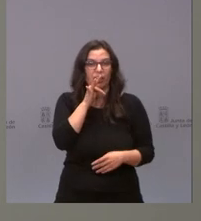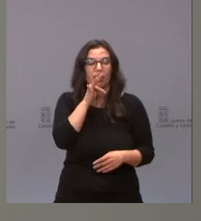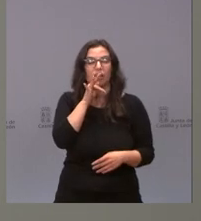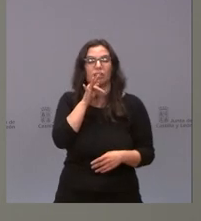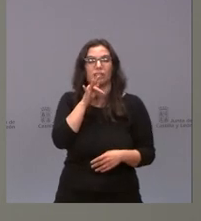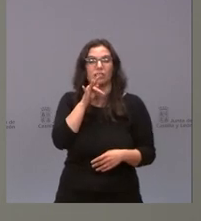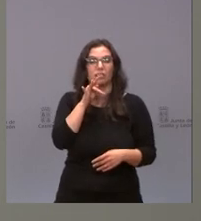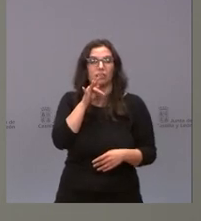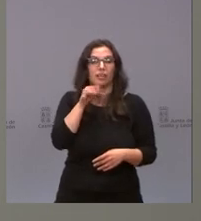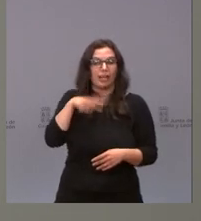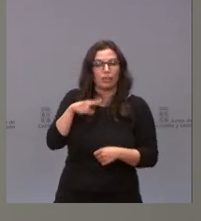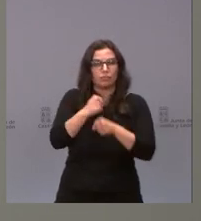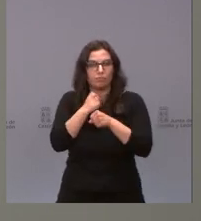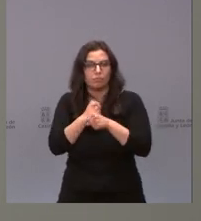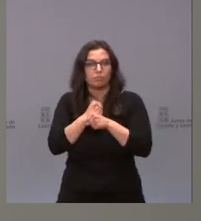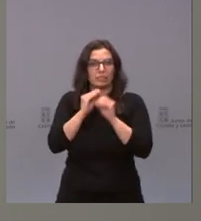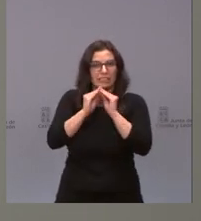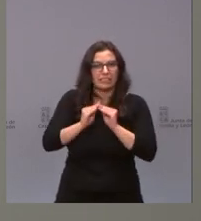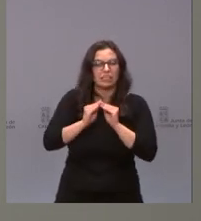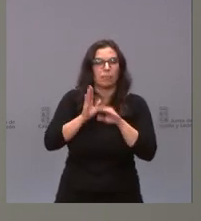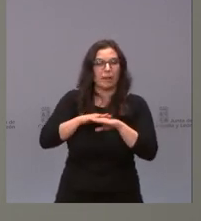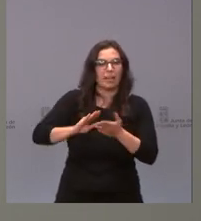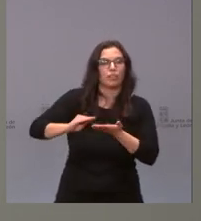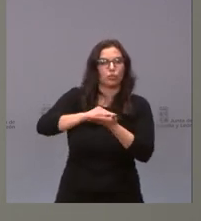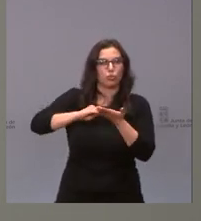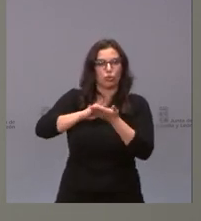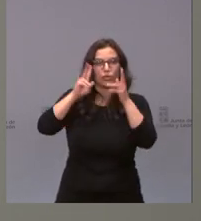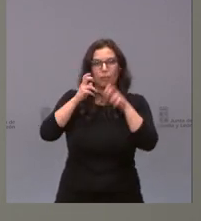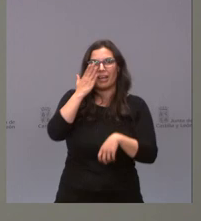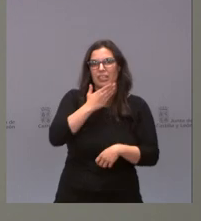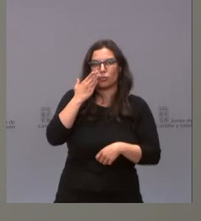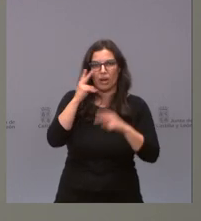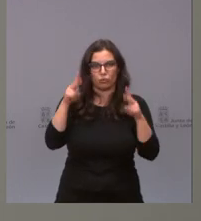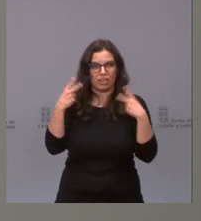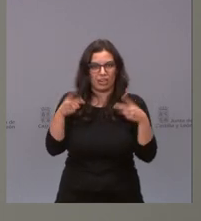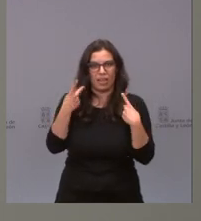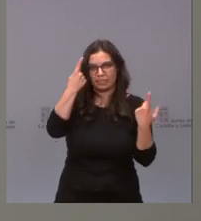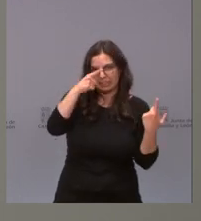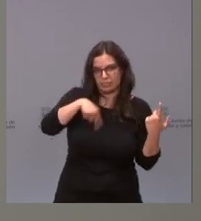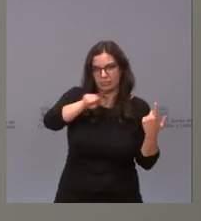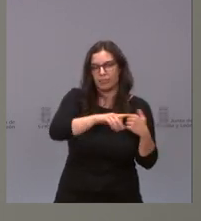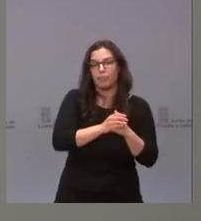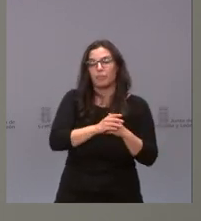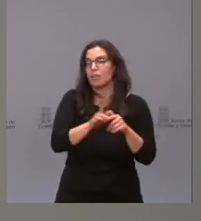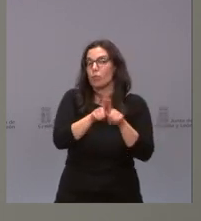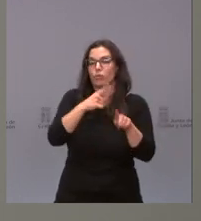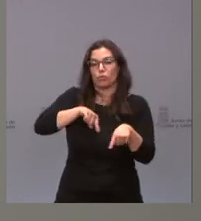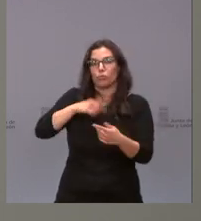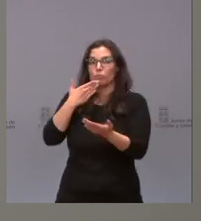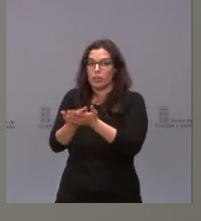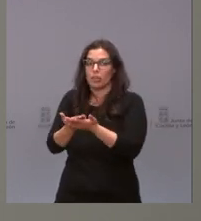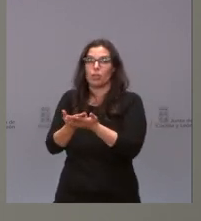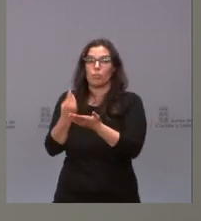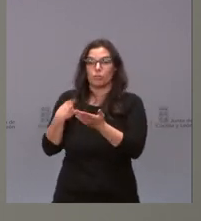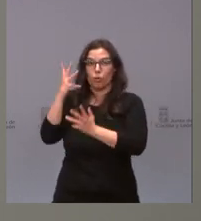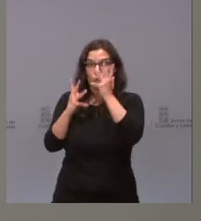están trabajando para poder solucionar el tema de la escuela de hostelería como bien saben y en todo caso nosotros les hemos pedido que reformulen